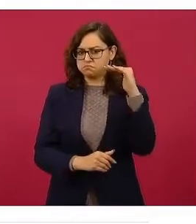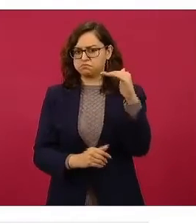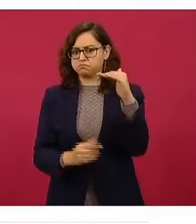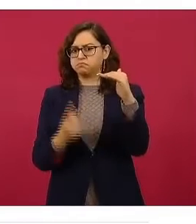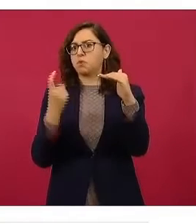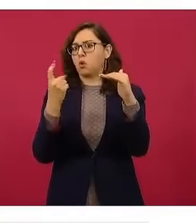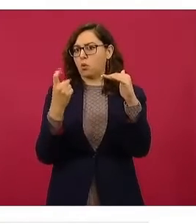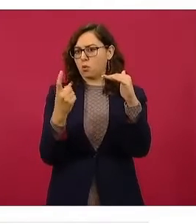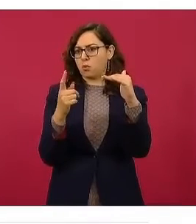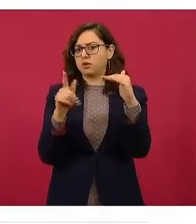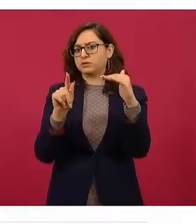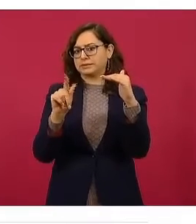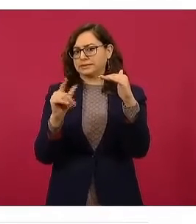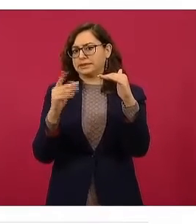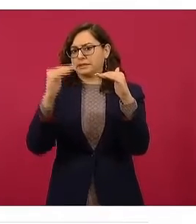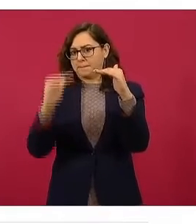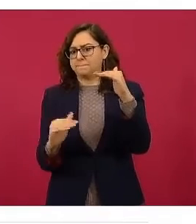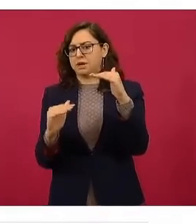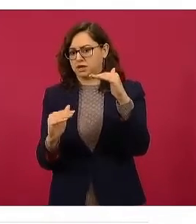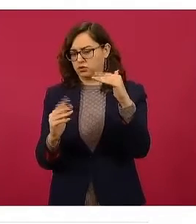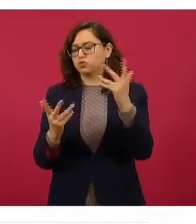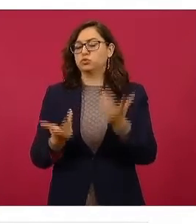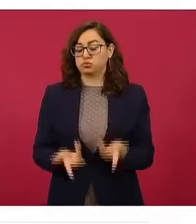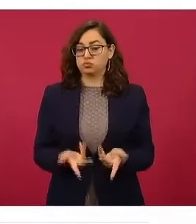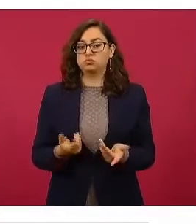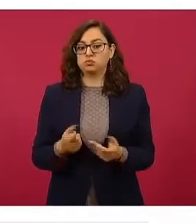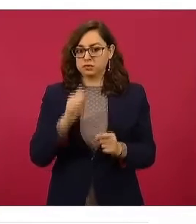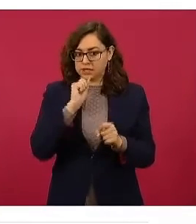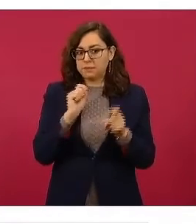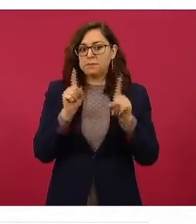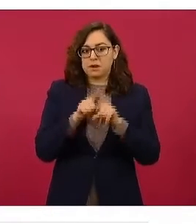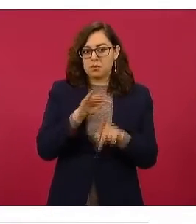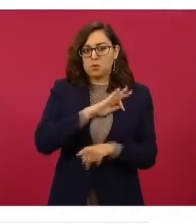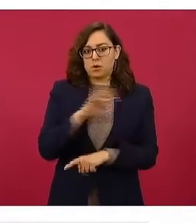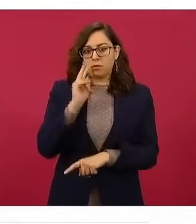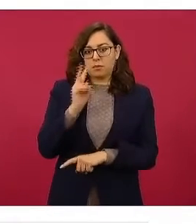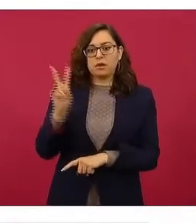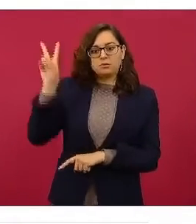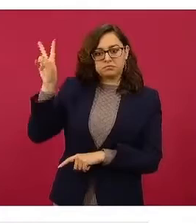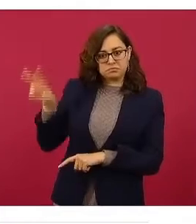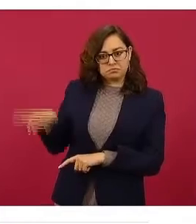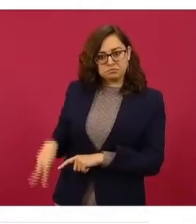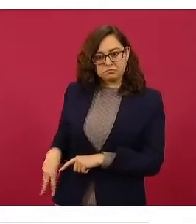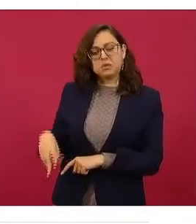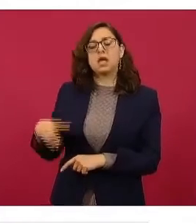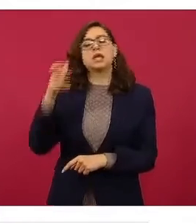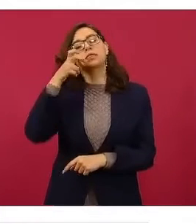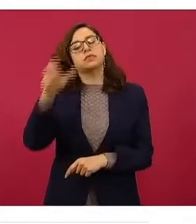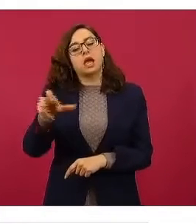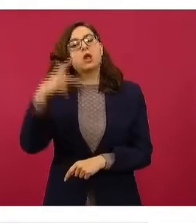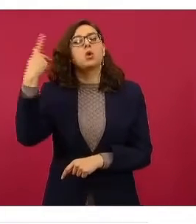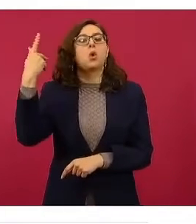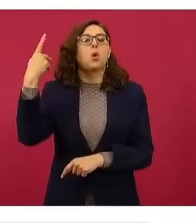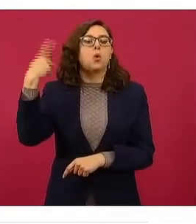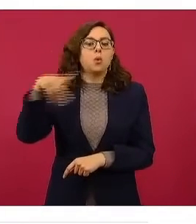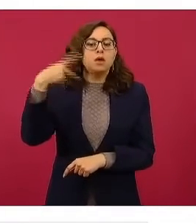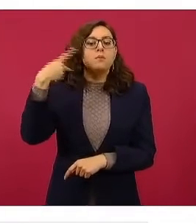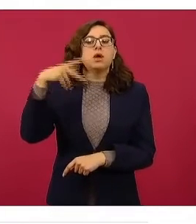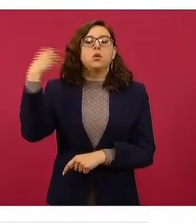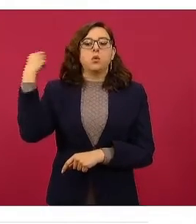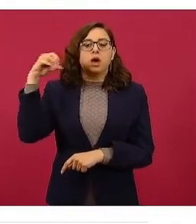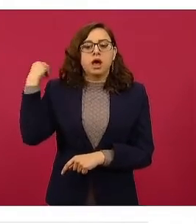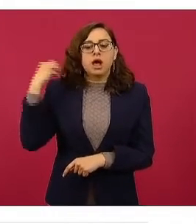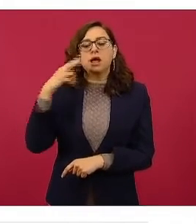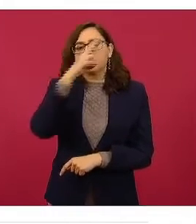uno peso 70 centavos abajo. Y tenemos ejemplos también en Hidalgo, en Puebla, en Oaxaca y en